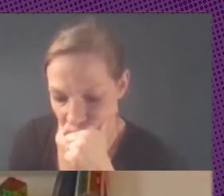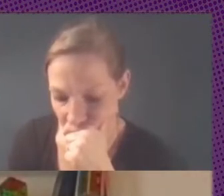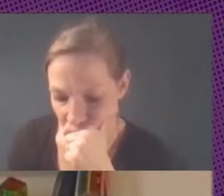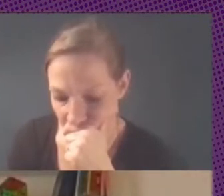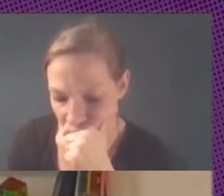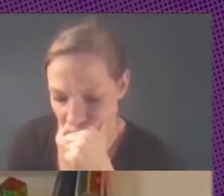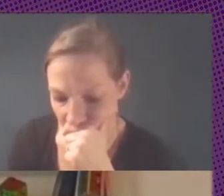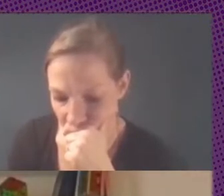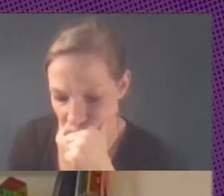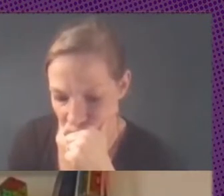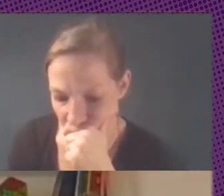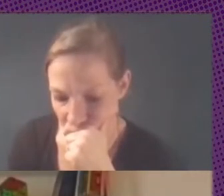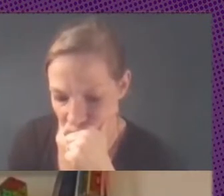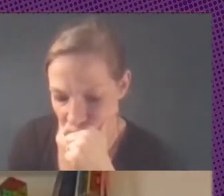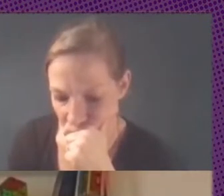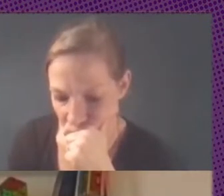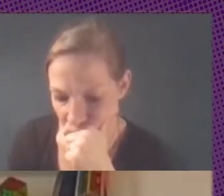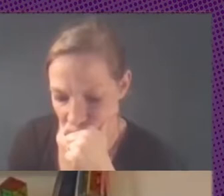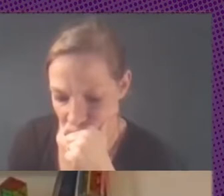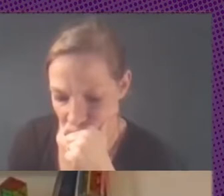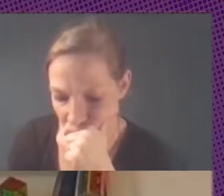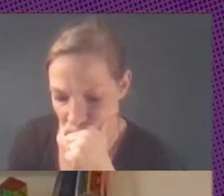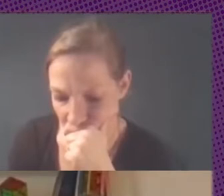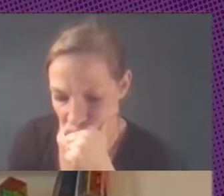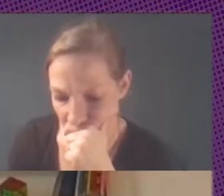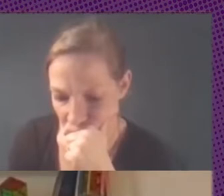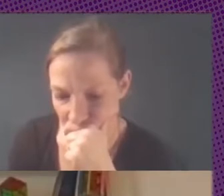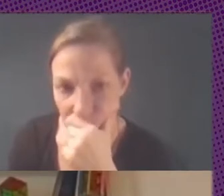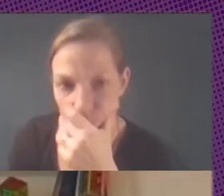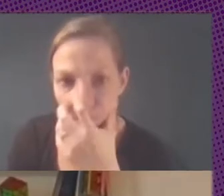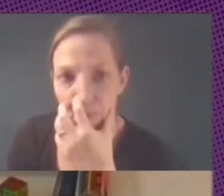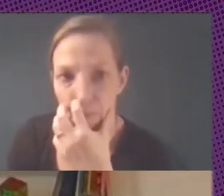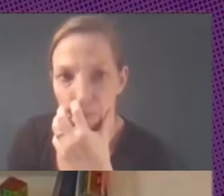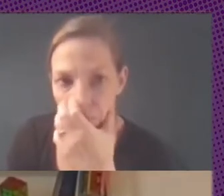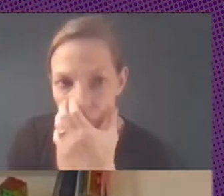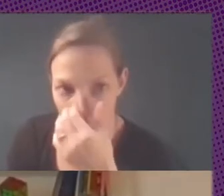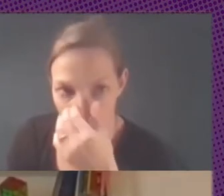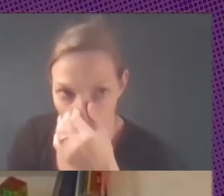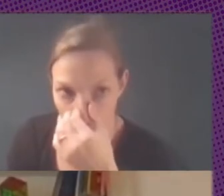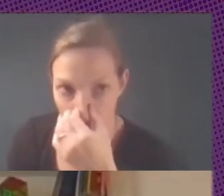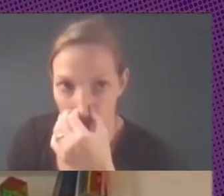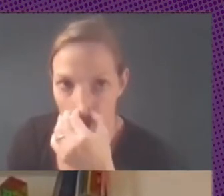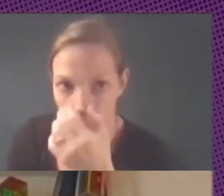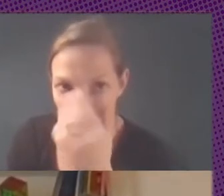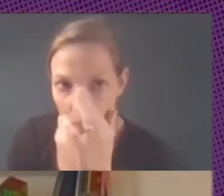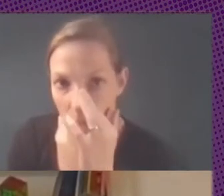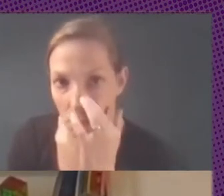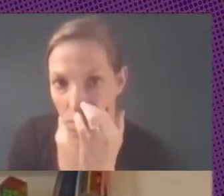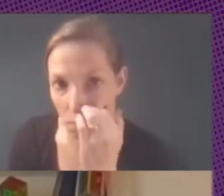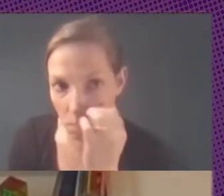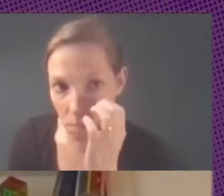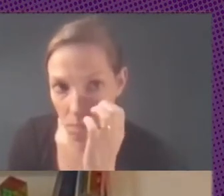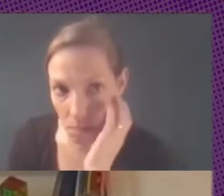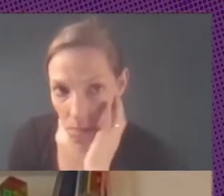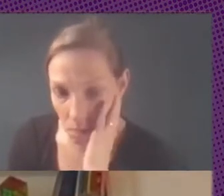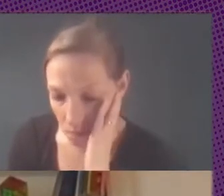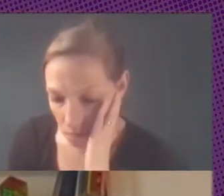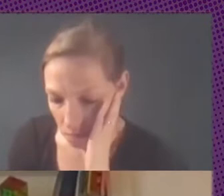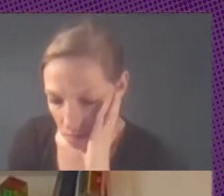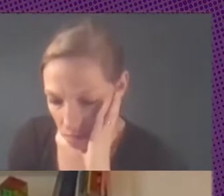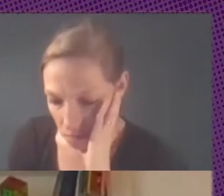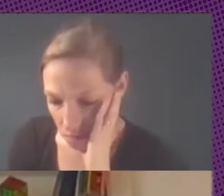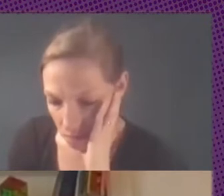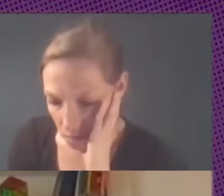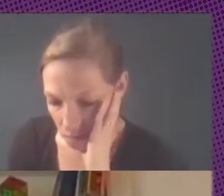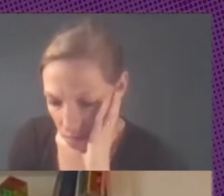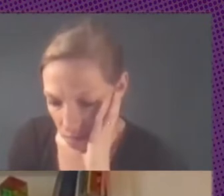pero precisamente quiero hablar de la experiencia del repositorio en cuanto a una comunidad de práctica o sea el impacto